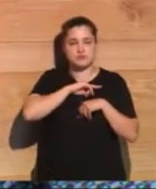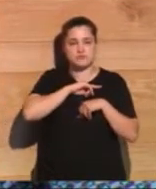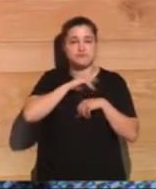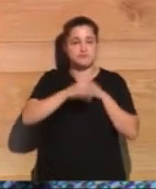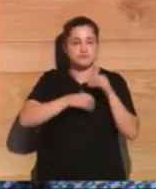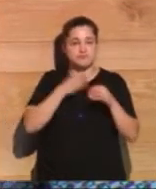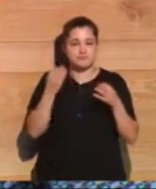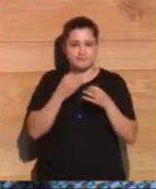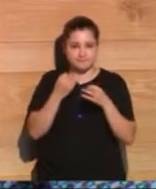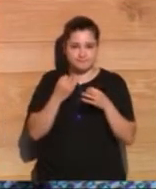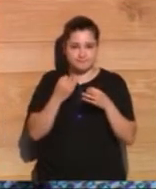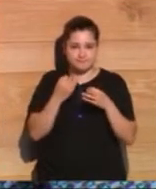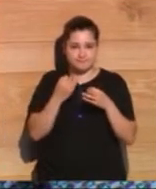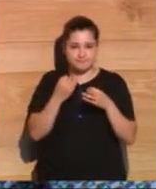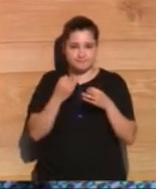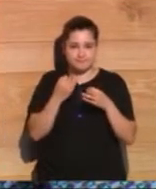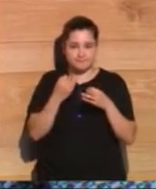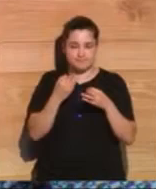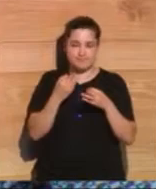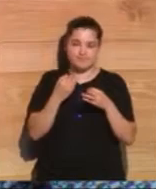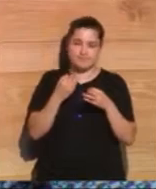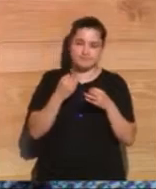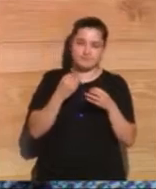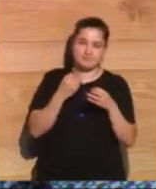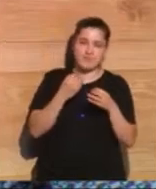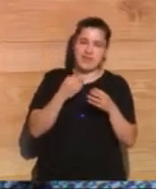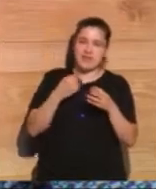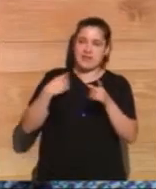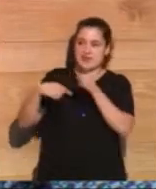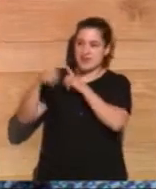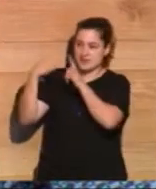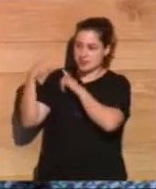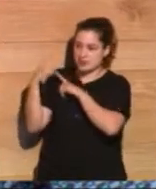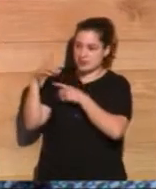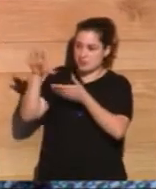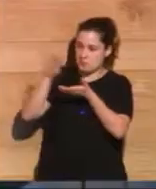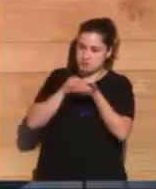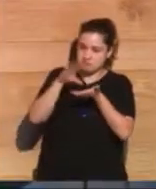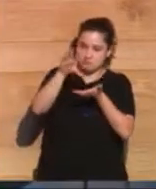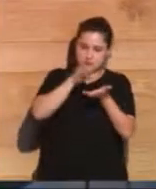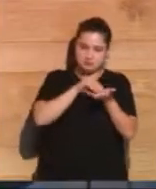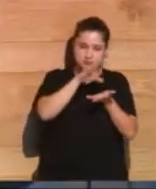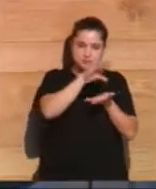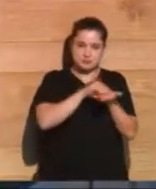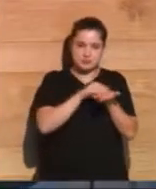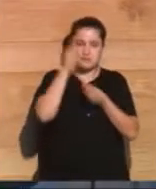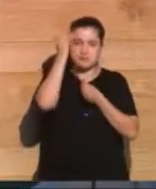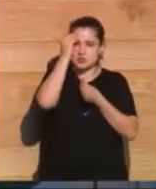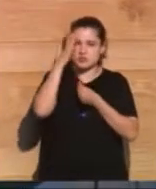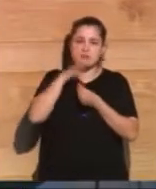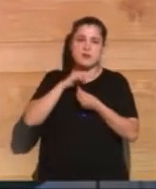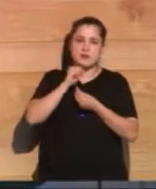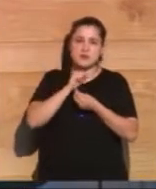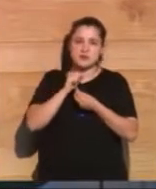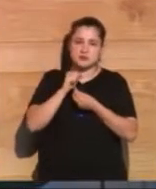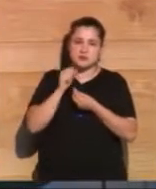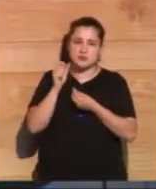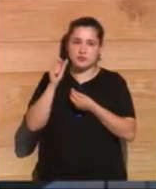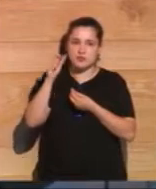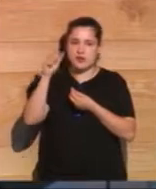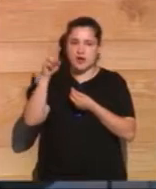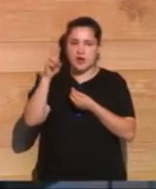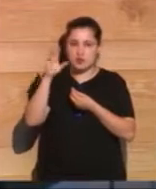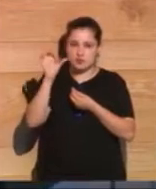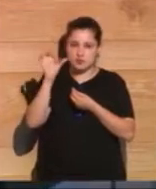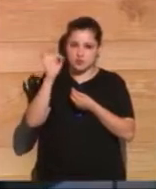recoger las tradiciones, ¿no? Yo creo que fue fantástico que a Lino Rostrum le dieran un premio Nobel